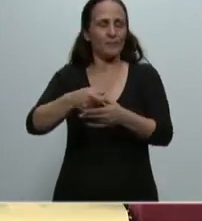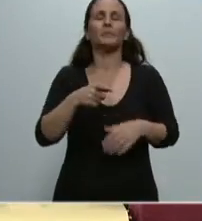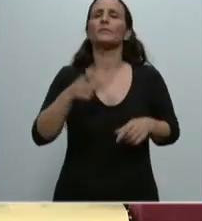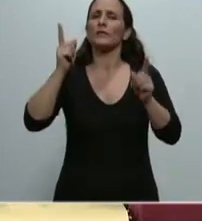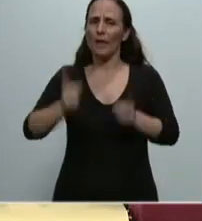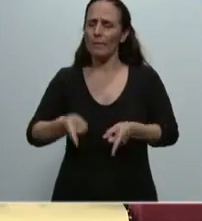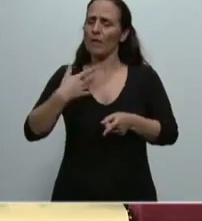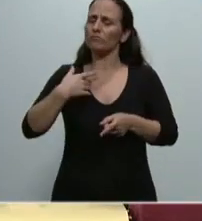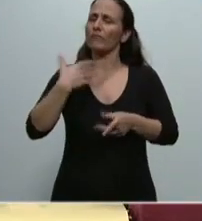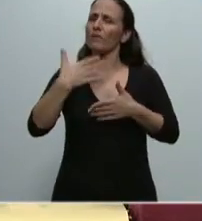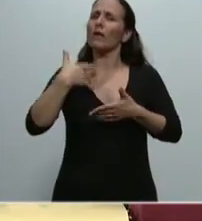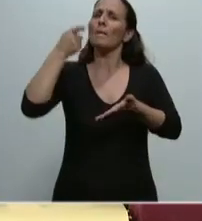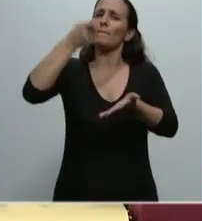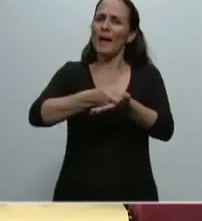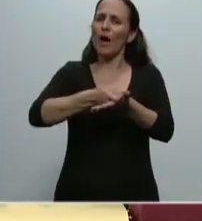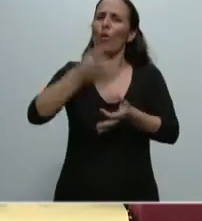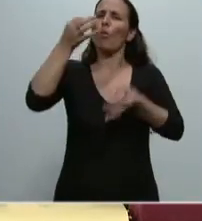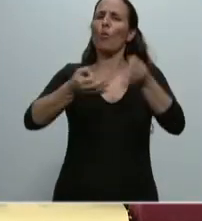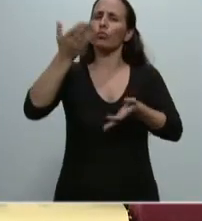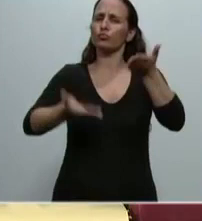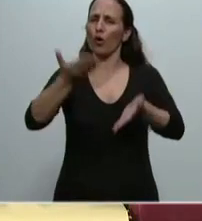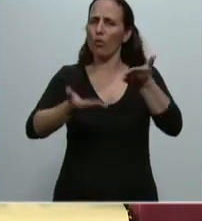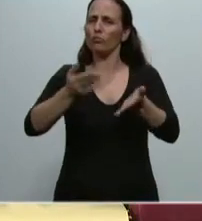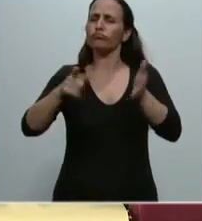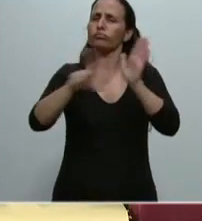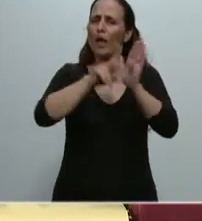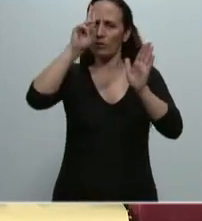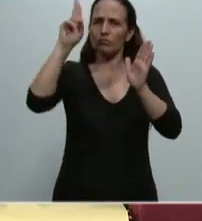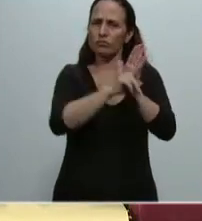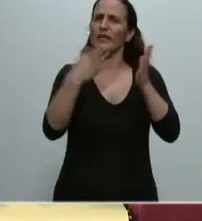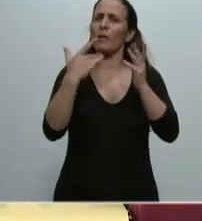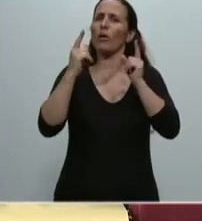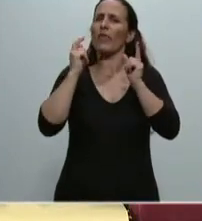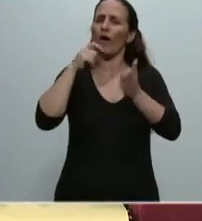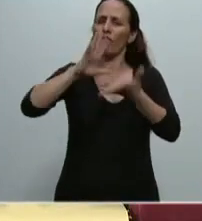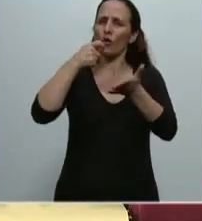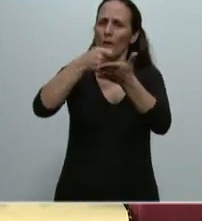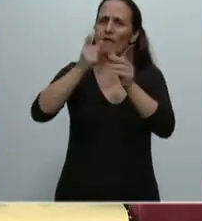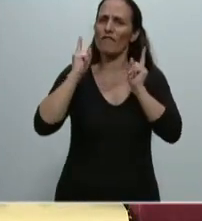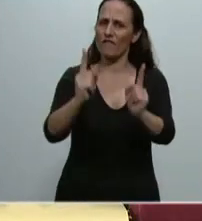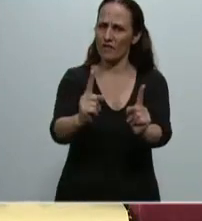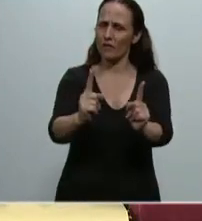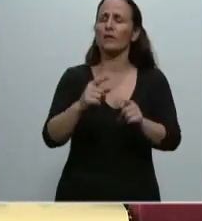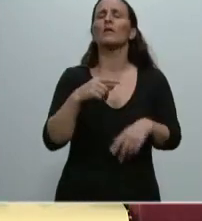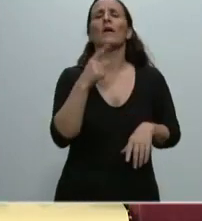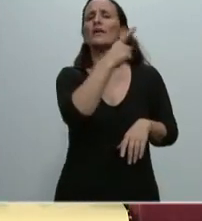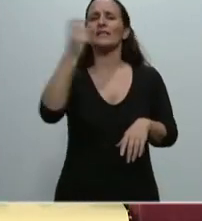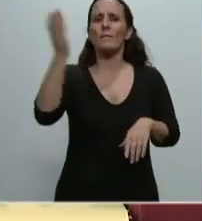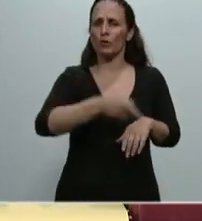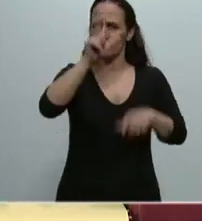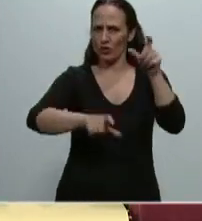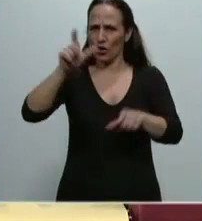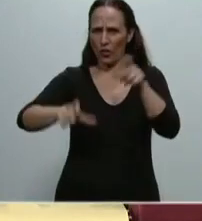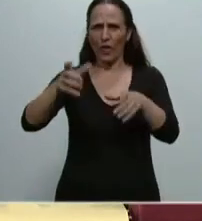justas, equitativas, legales y sustentables al 100% de los